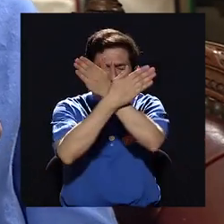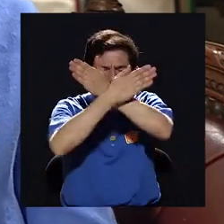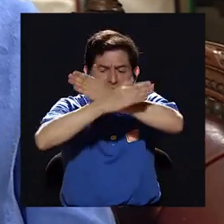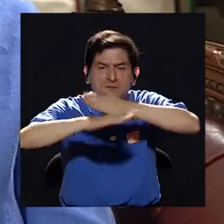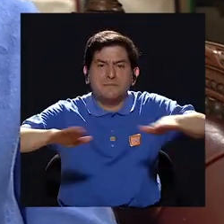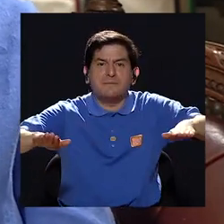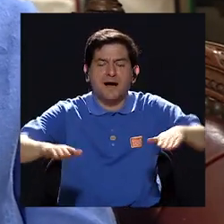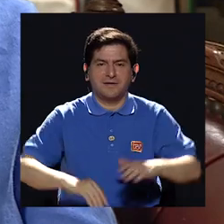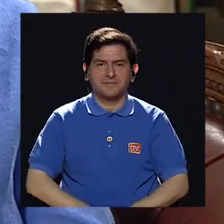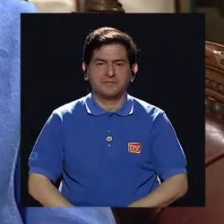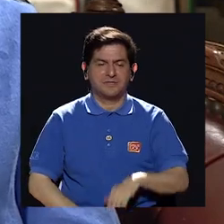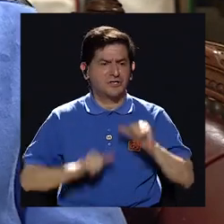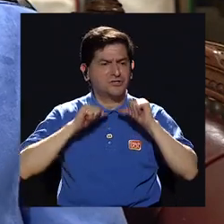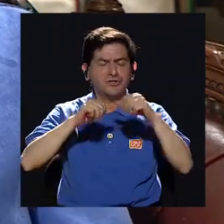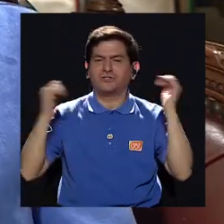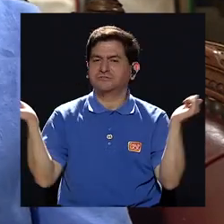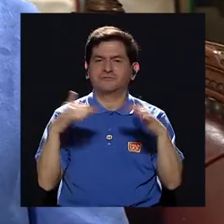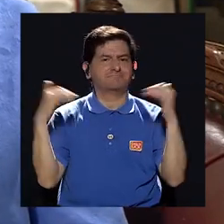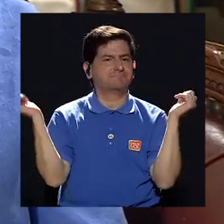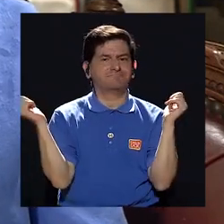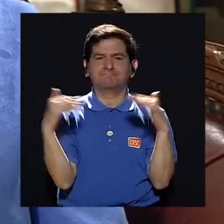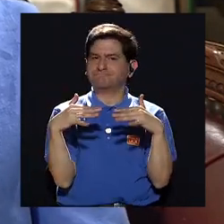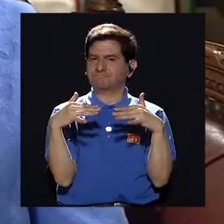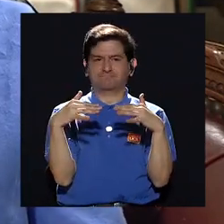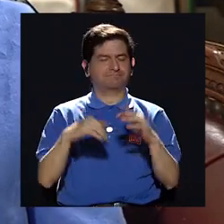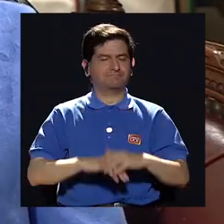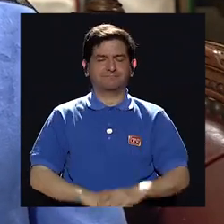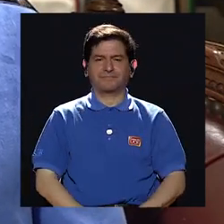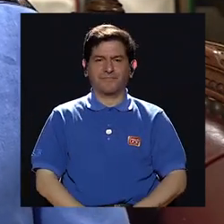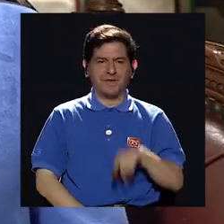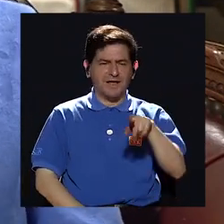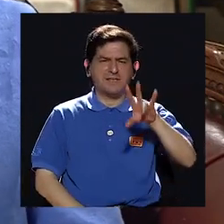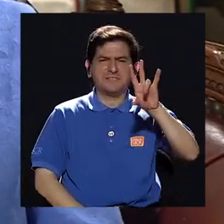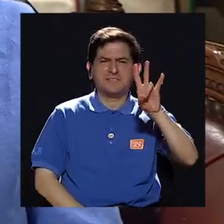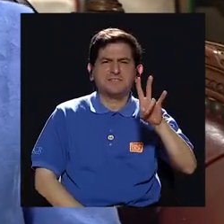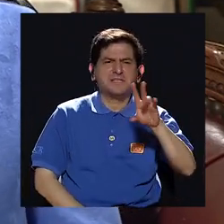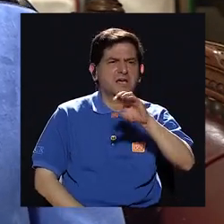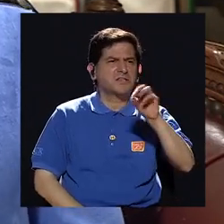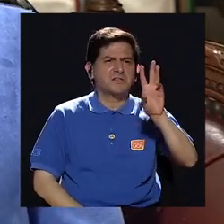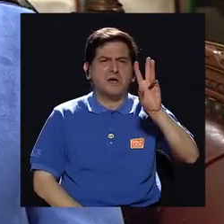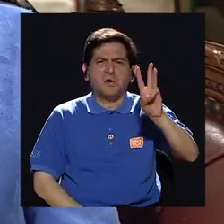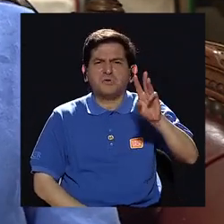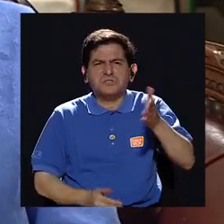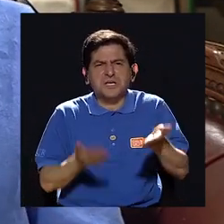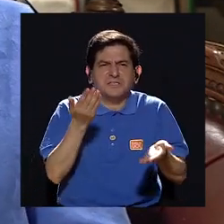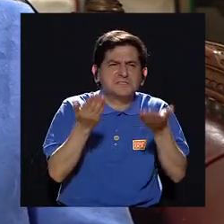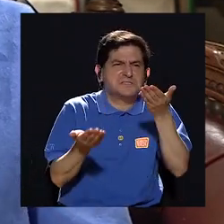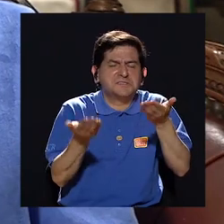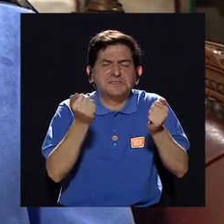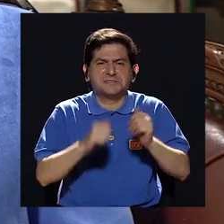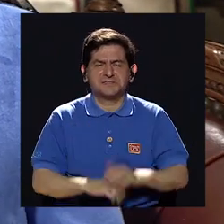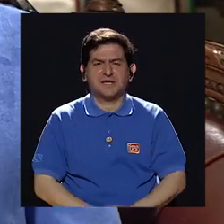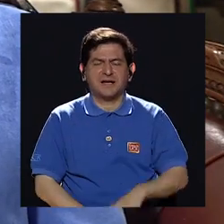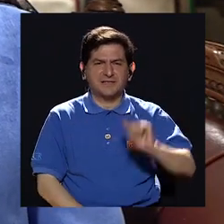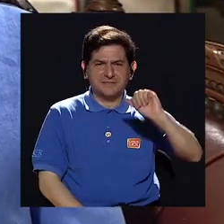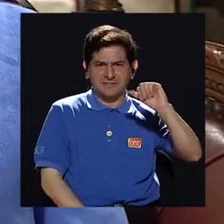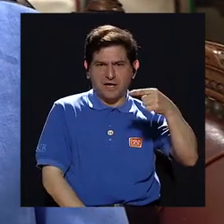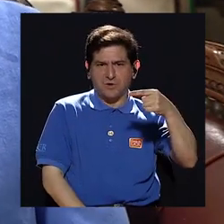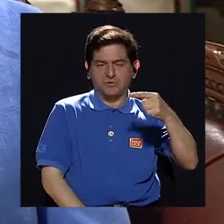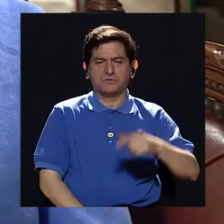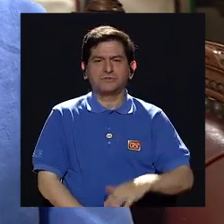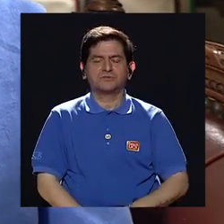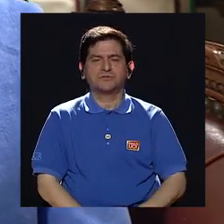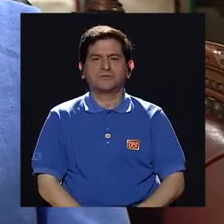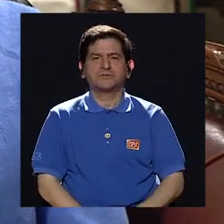paz para que no continúe la guerra y ese 7 o 6 y 7 de agosto